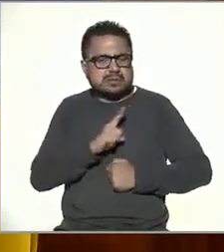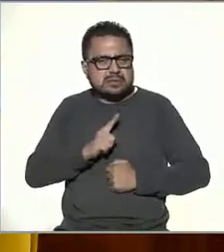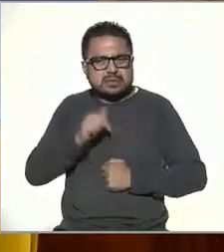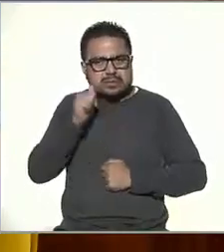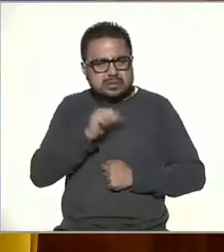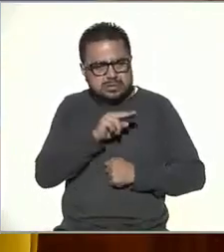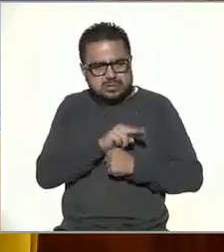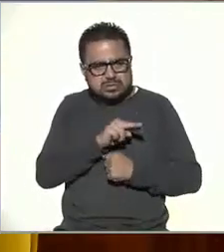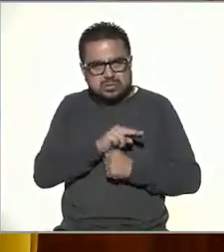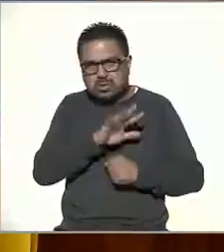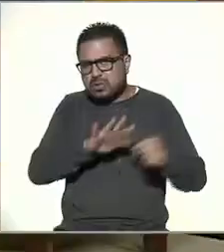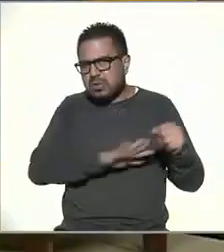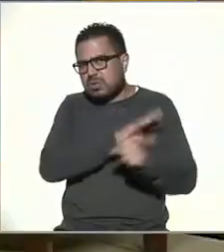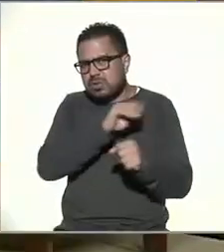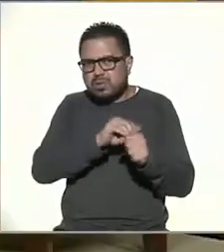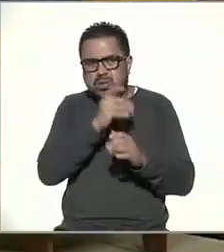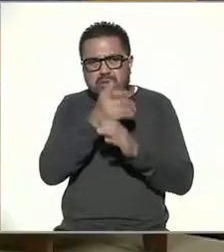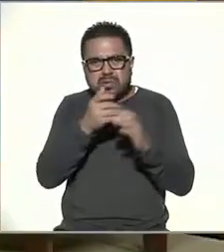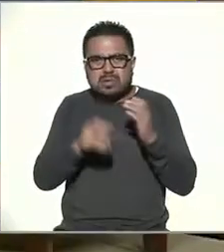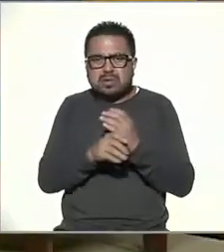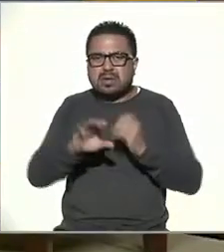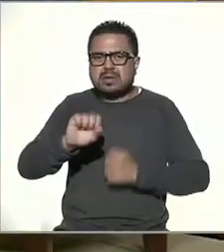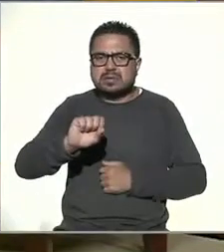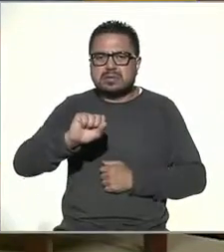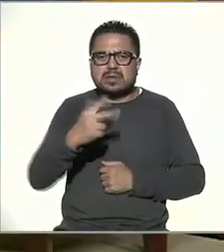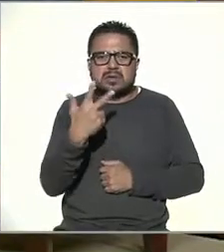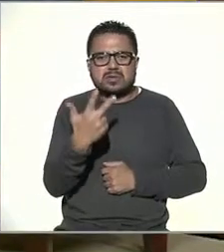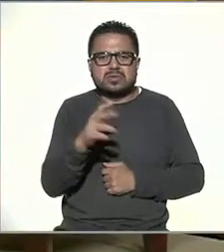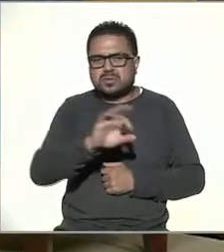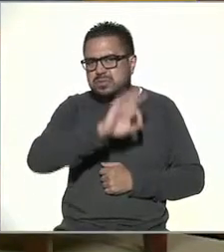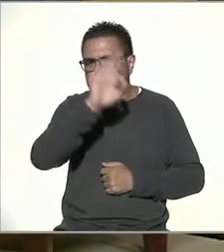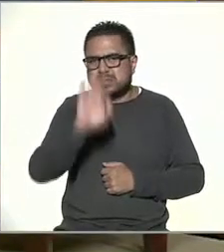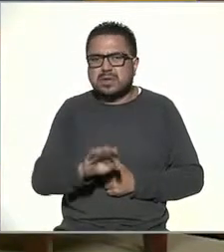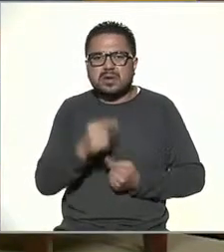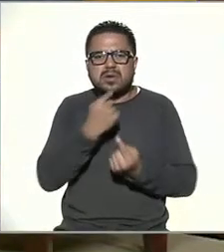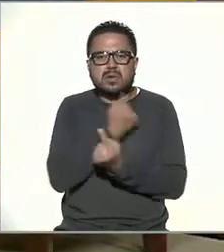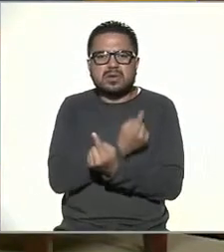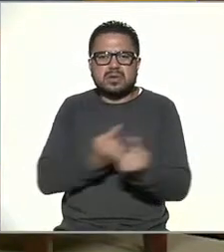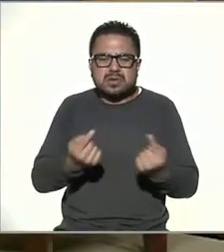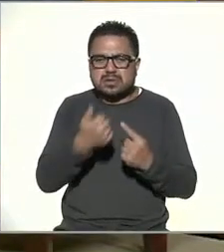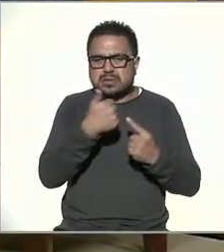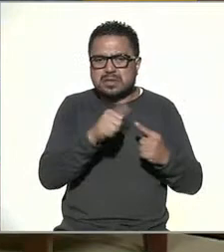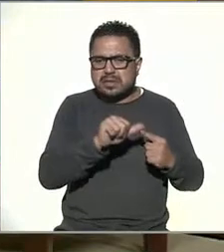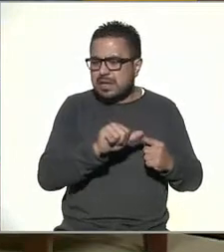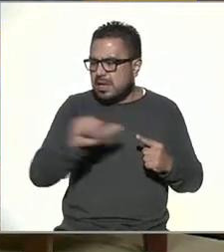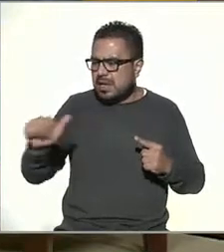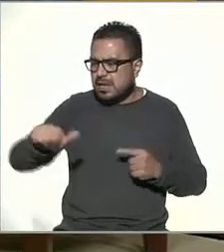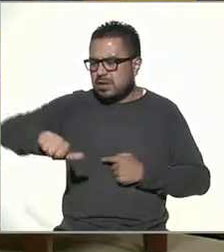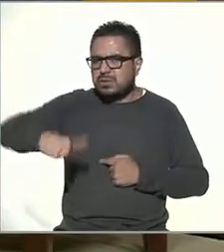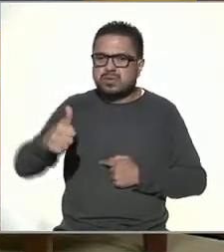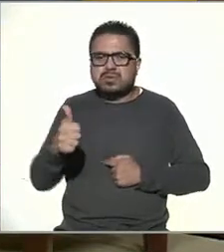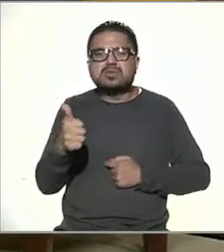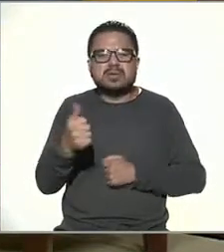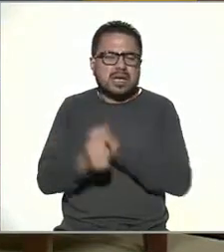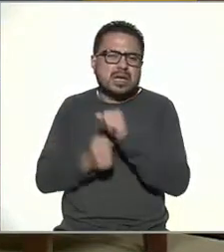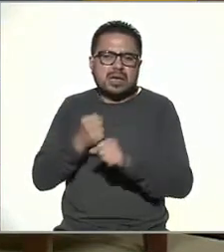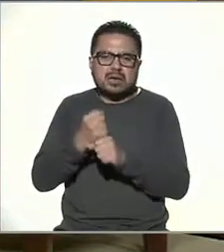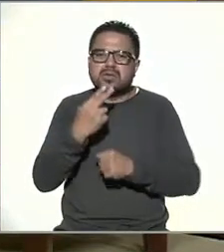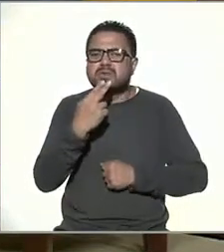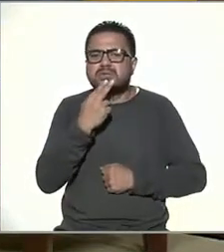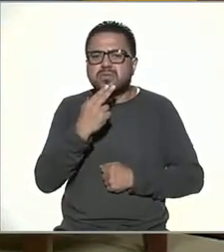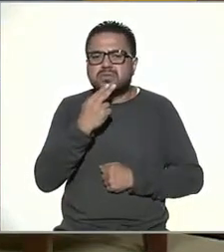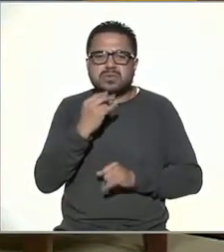cuidar todo este tipo de cosas el 68% de los niños de 6 a 11 años son usuarios de internet